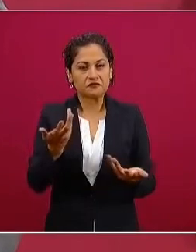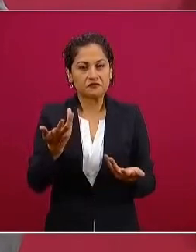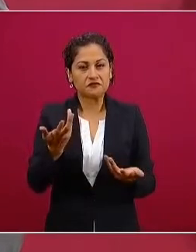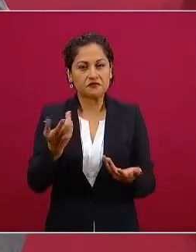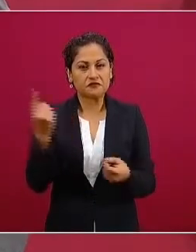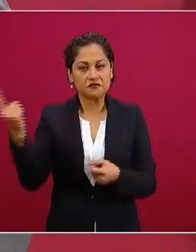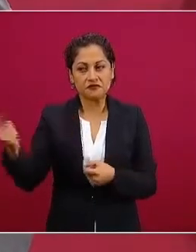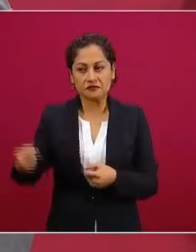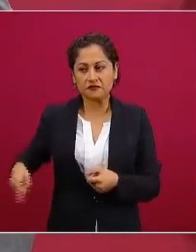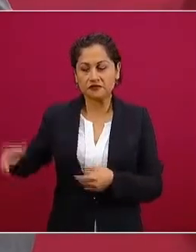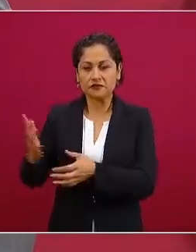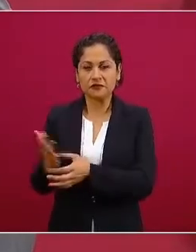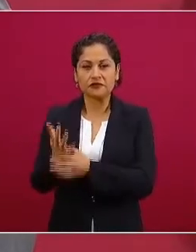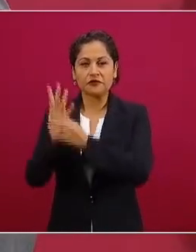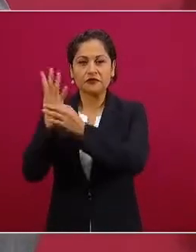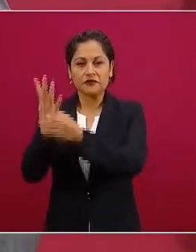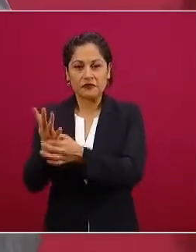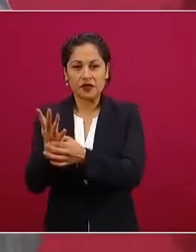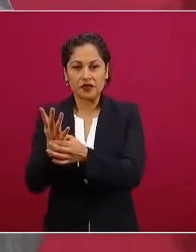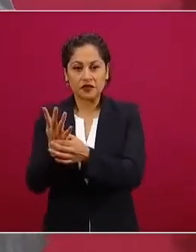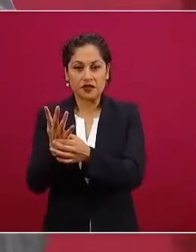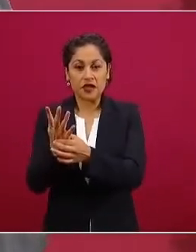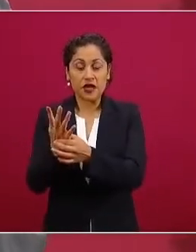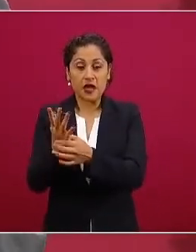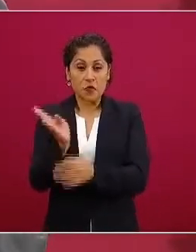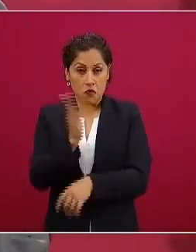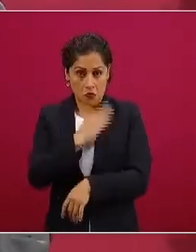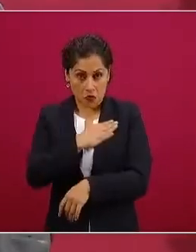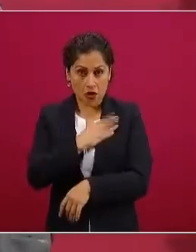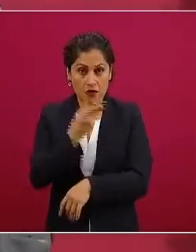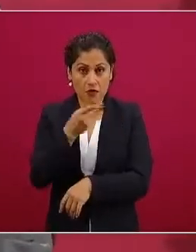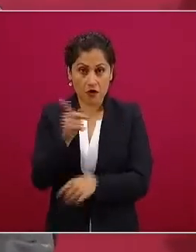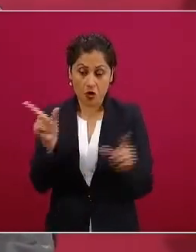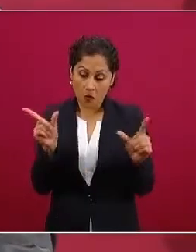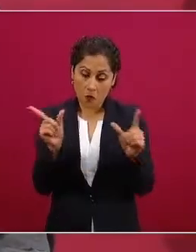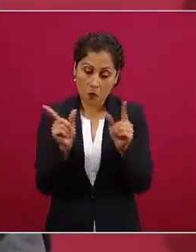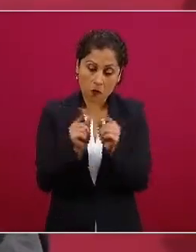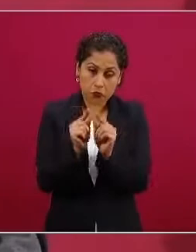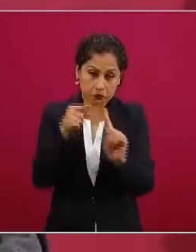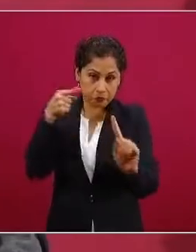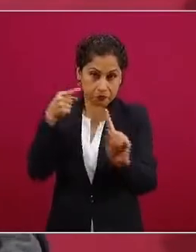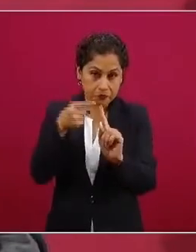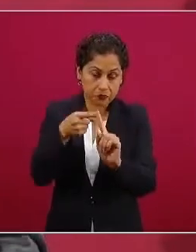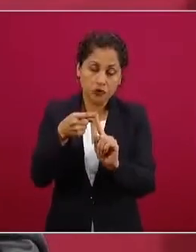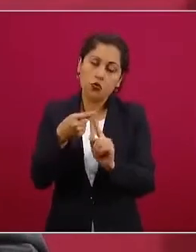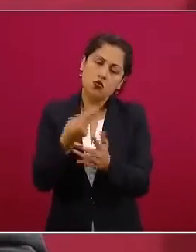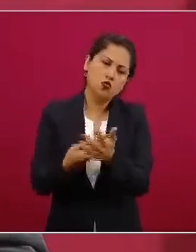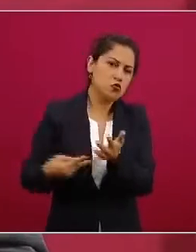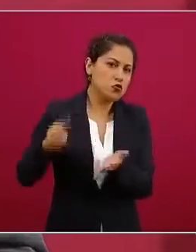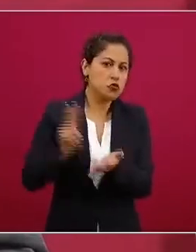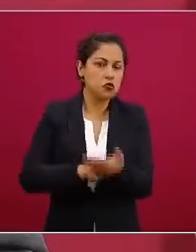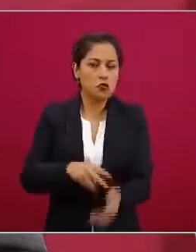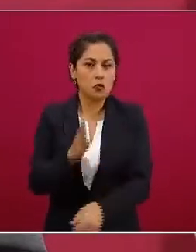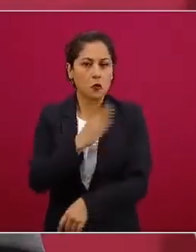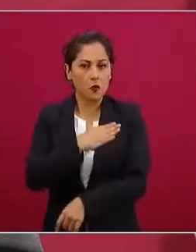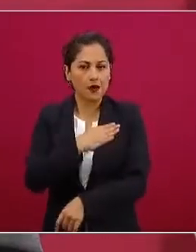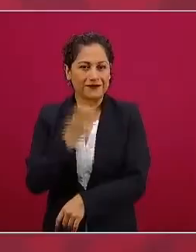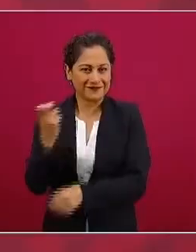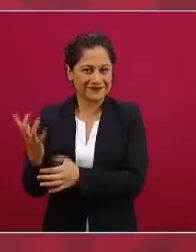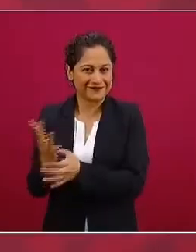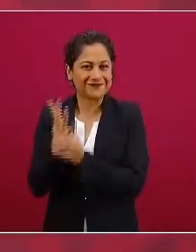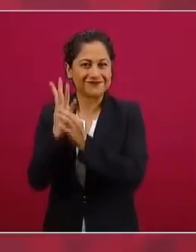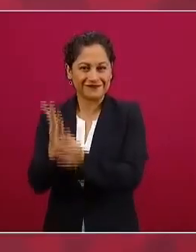breve doblemente bueno a veces con muy pocos caracteres